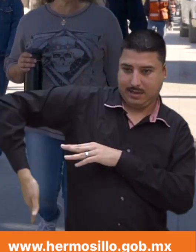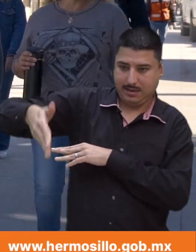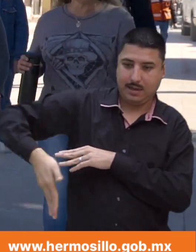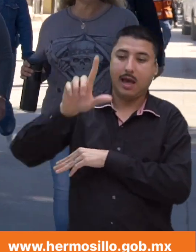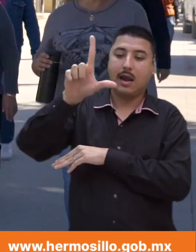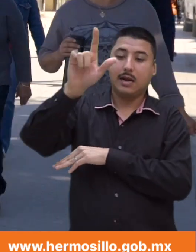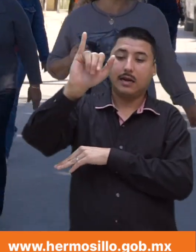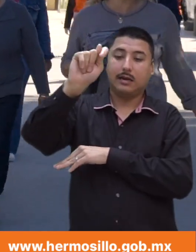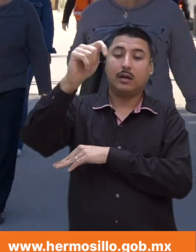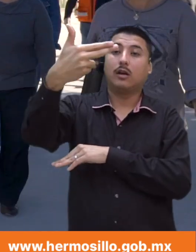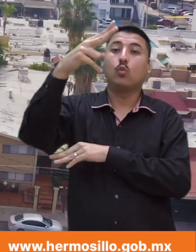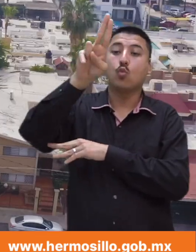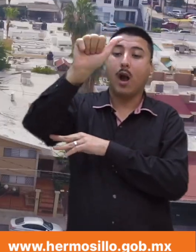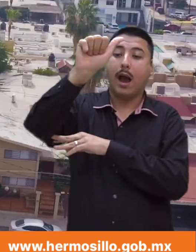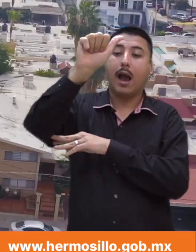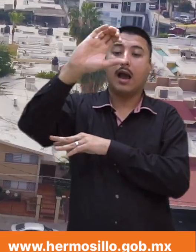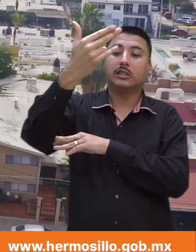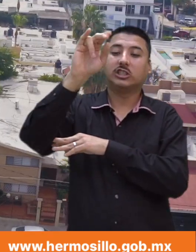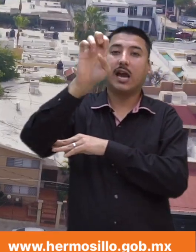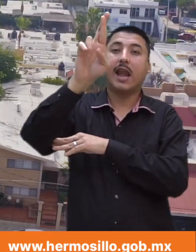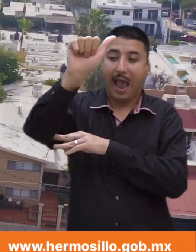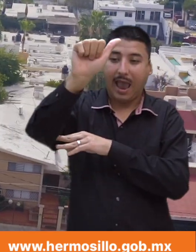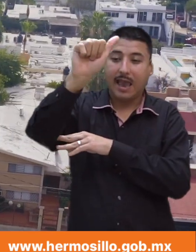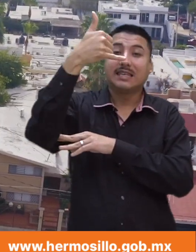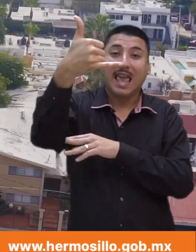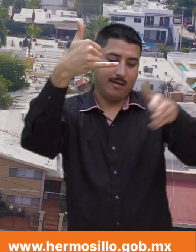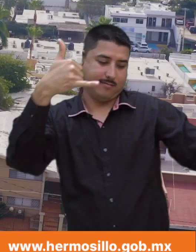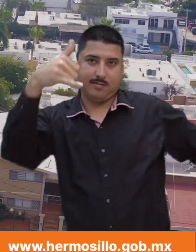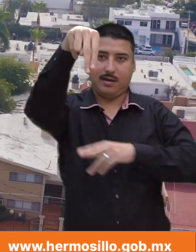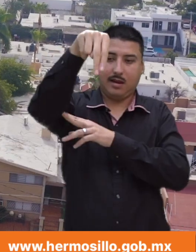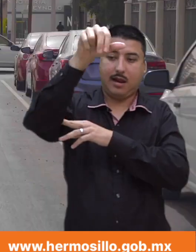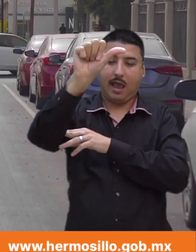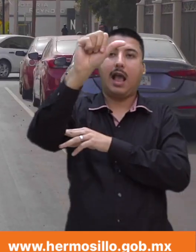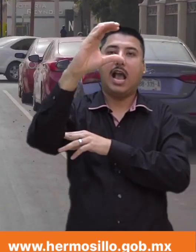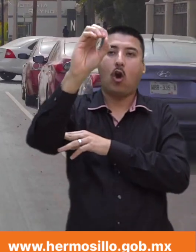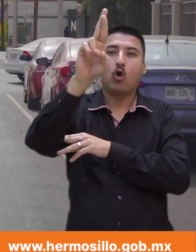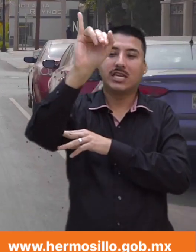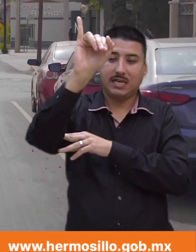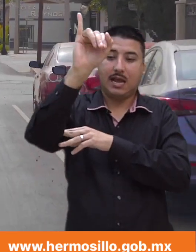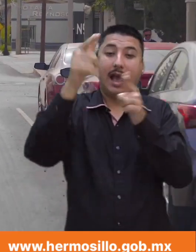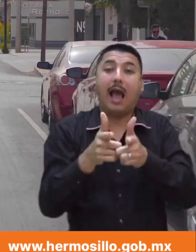este 2023. Con tu paciencia y apoyo, Hermosillo crece.